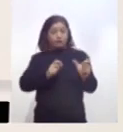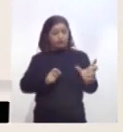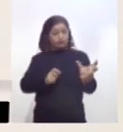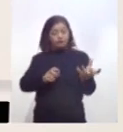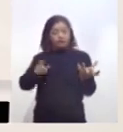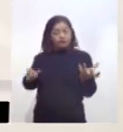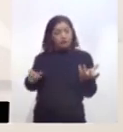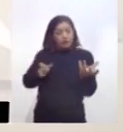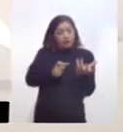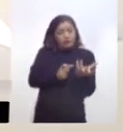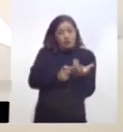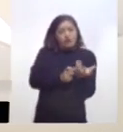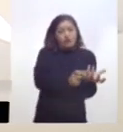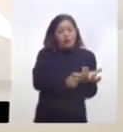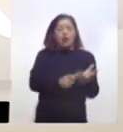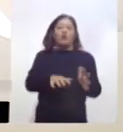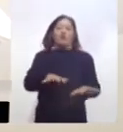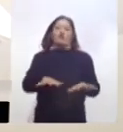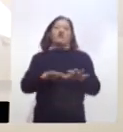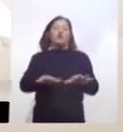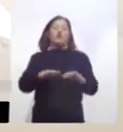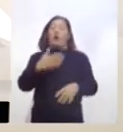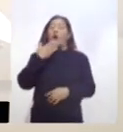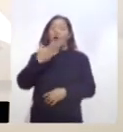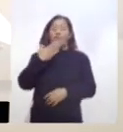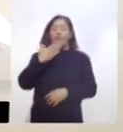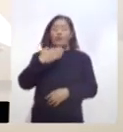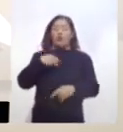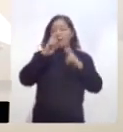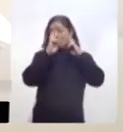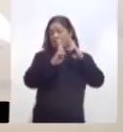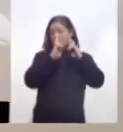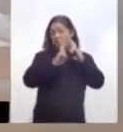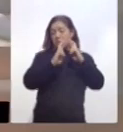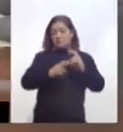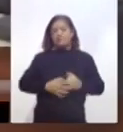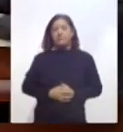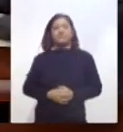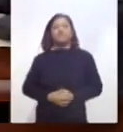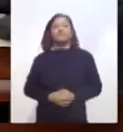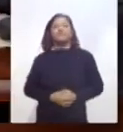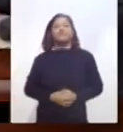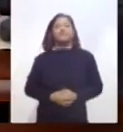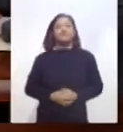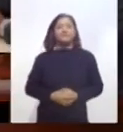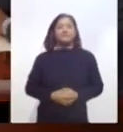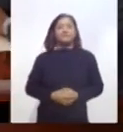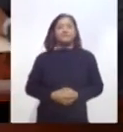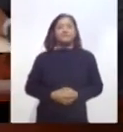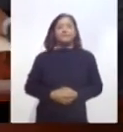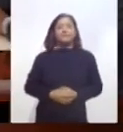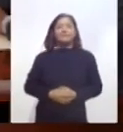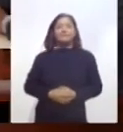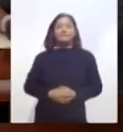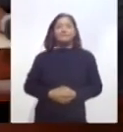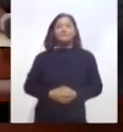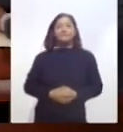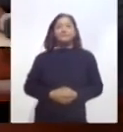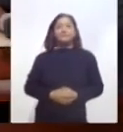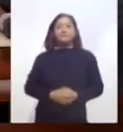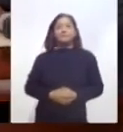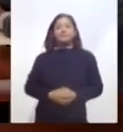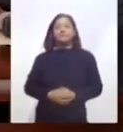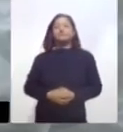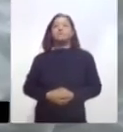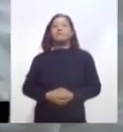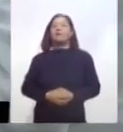El presidente de la Confederación Patronal de la República Mexicana, Noé Altamirano Islas, reconoció la convicción del gobernador Marco Mena de respaldar